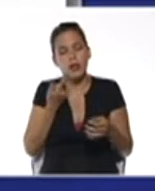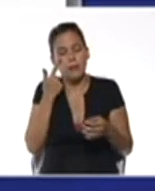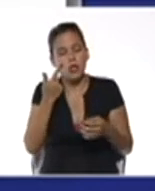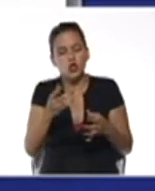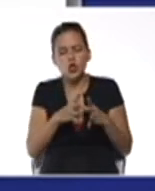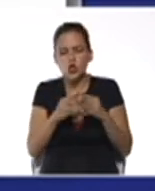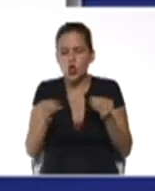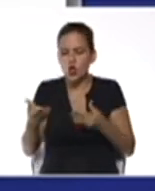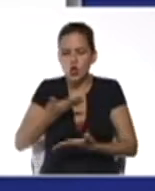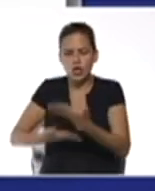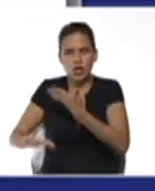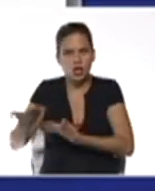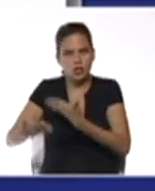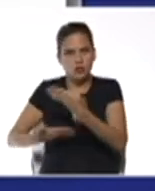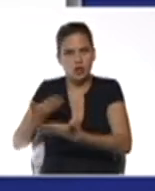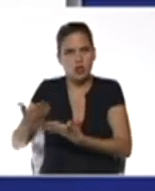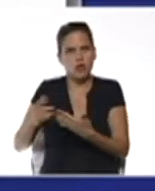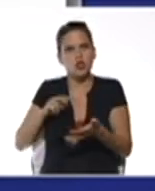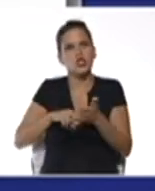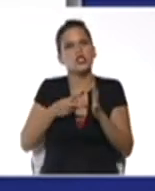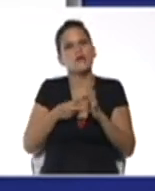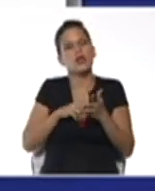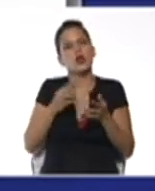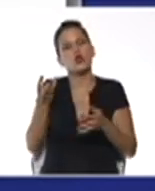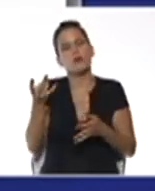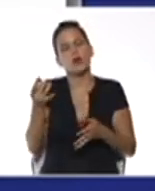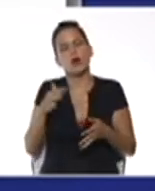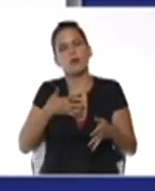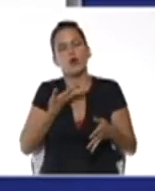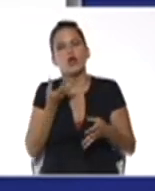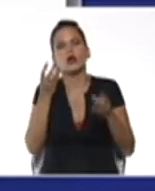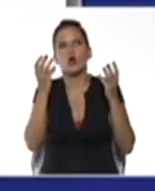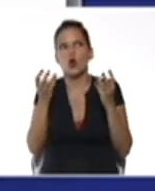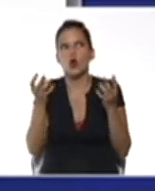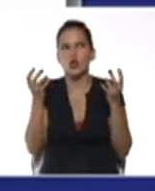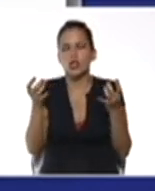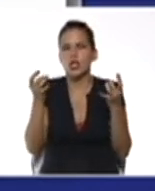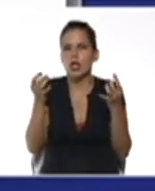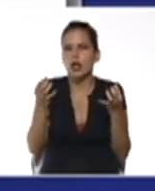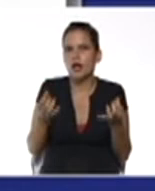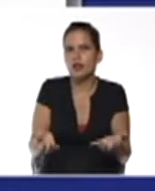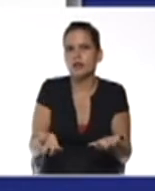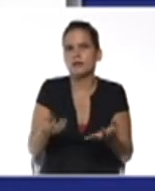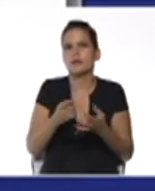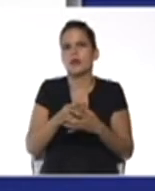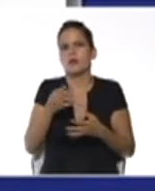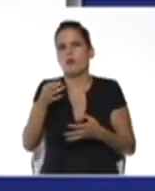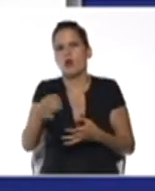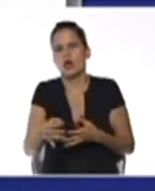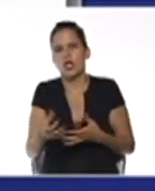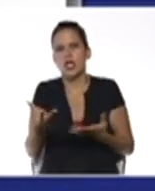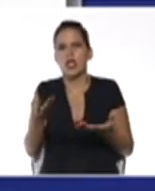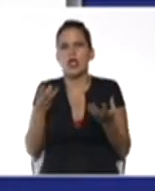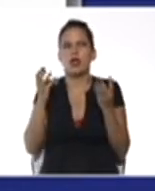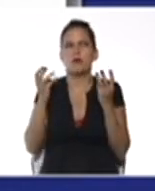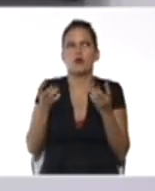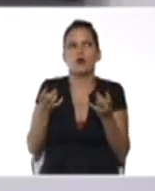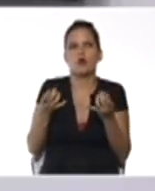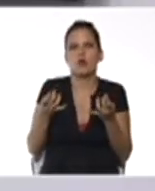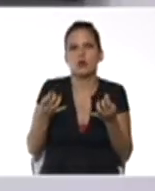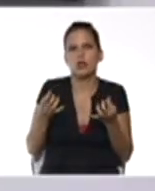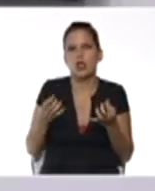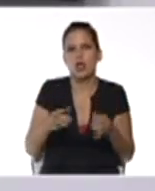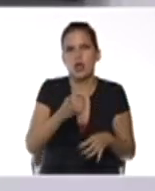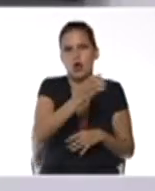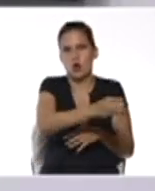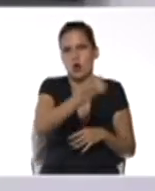lo relacionado a esos conceptos numéricos al poder contar una cantidad determinada de monedas al poder contar los